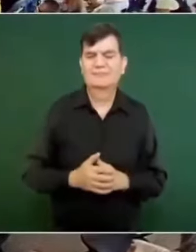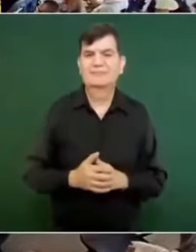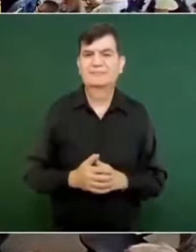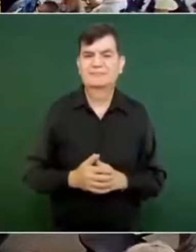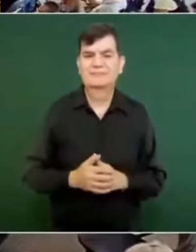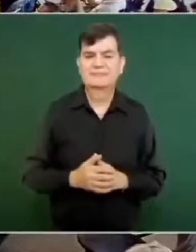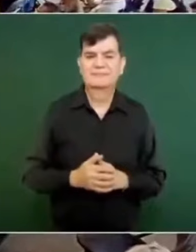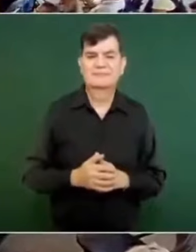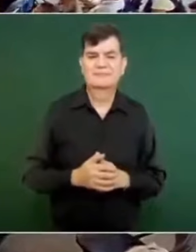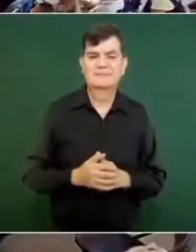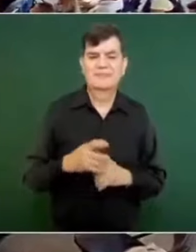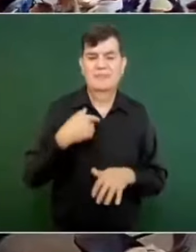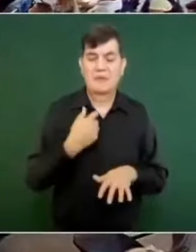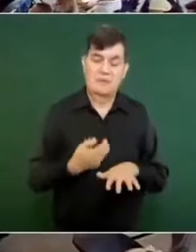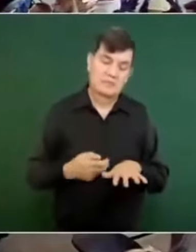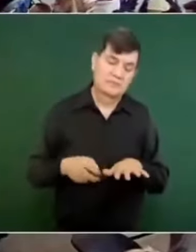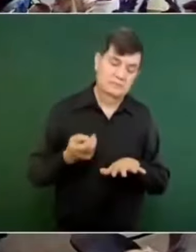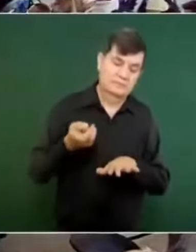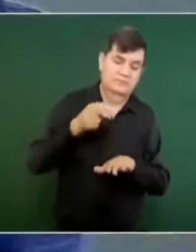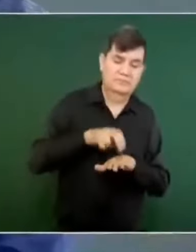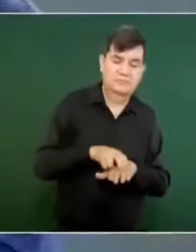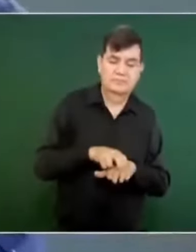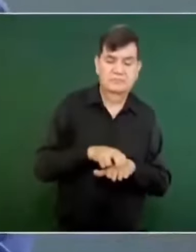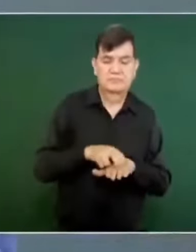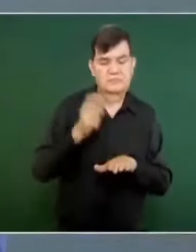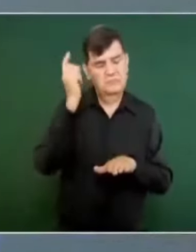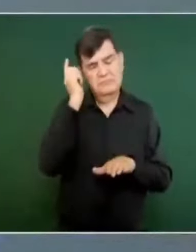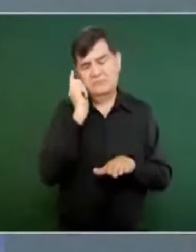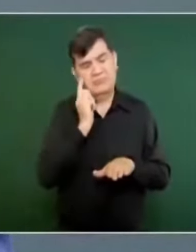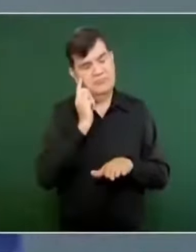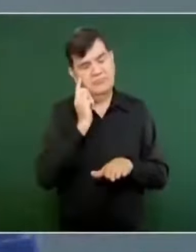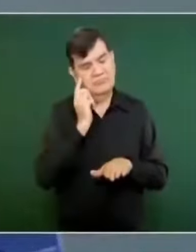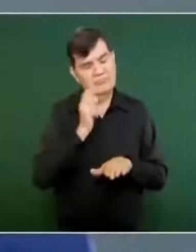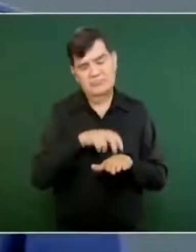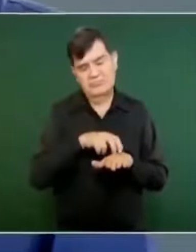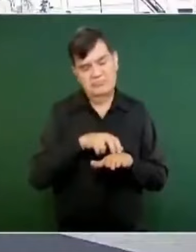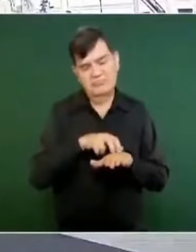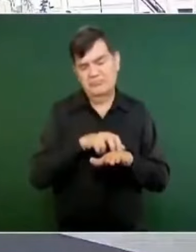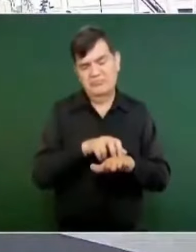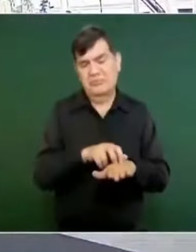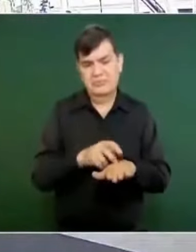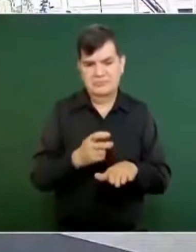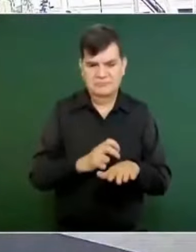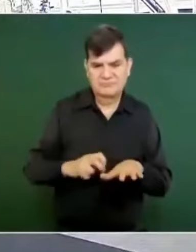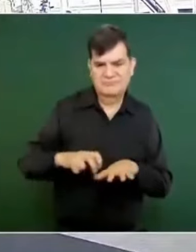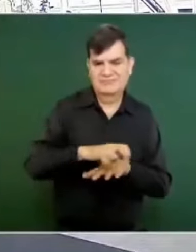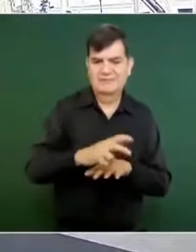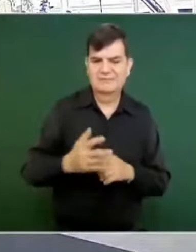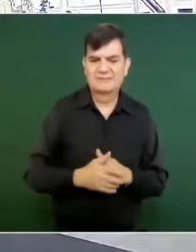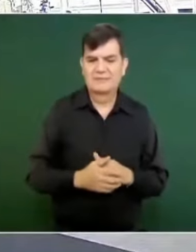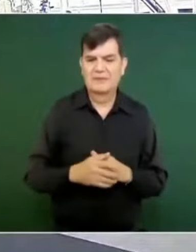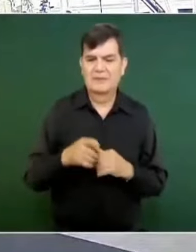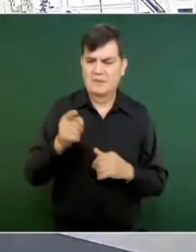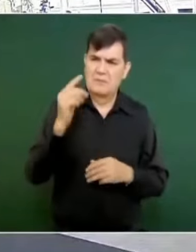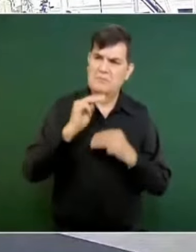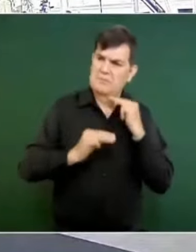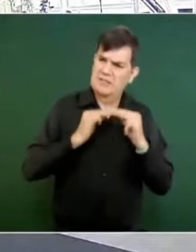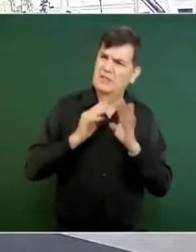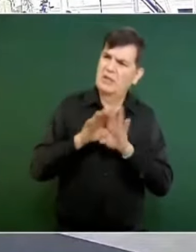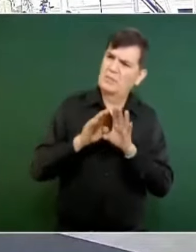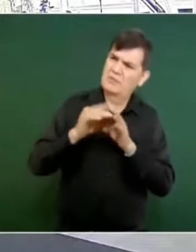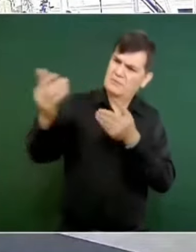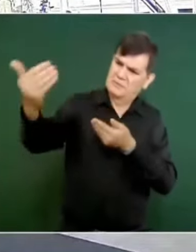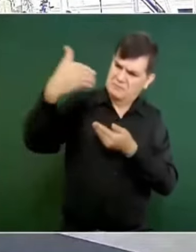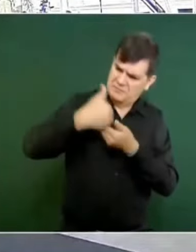Se sube uno a dormir. Presidente, ¿por qué no invitar a los ministros que vengan a Acapulco y que vean la situación?